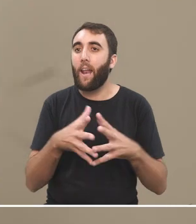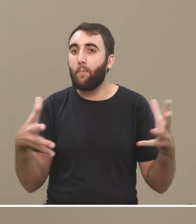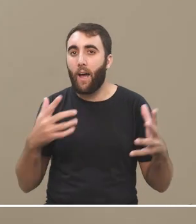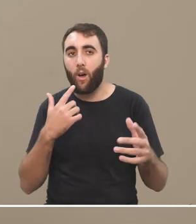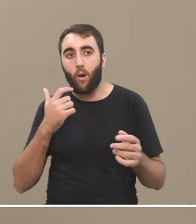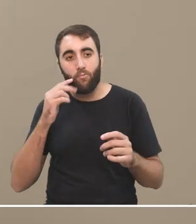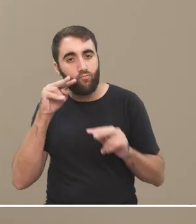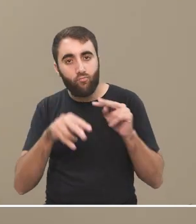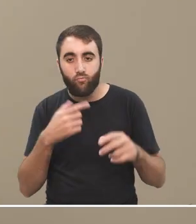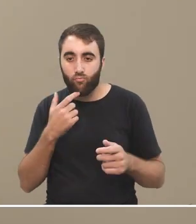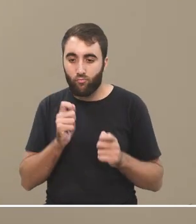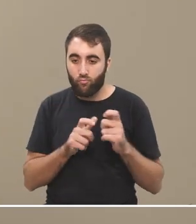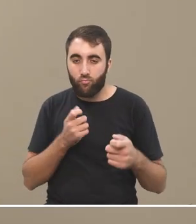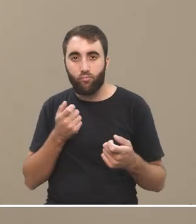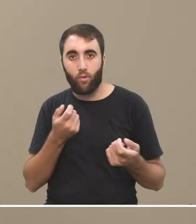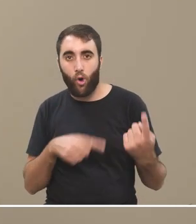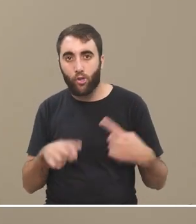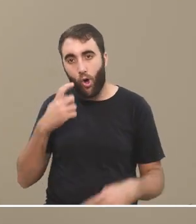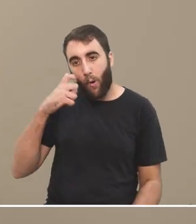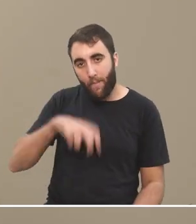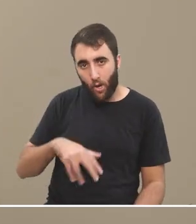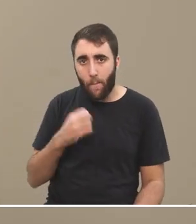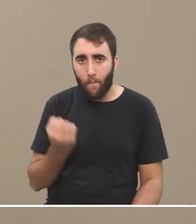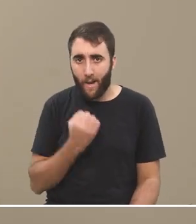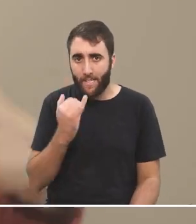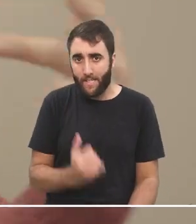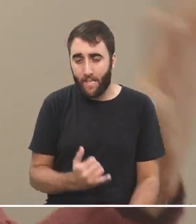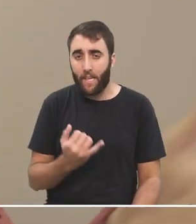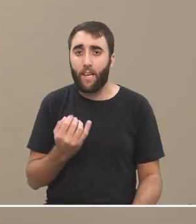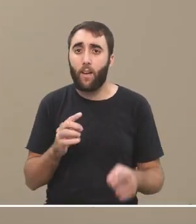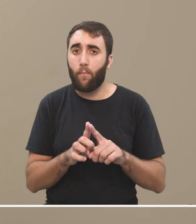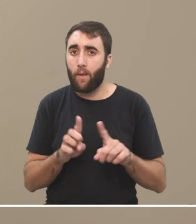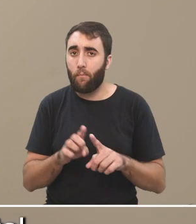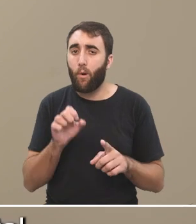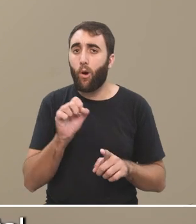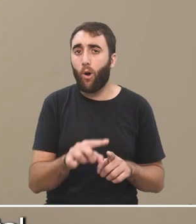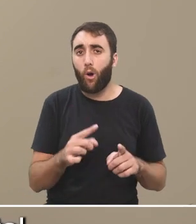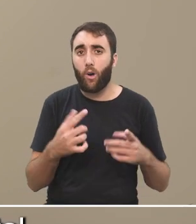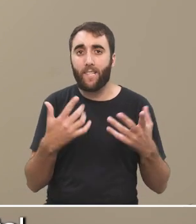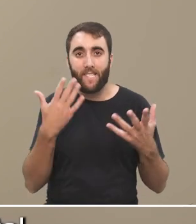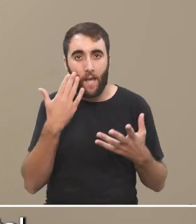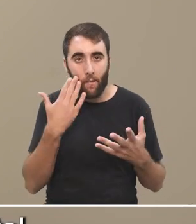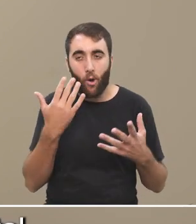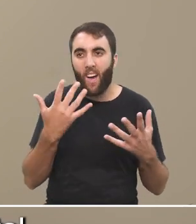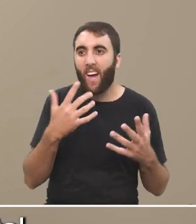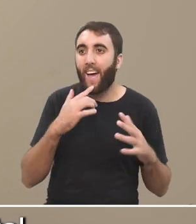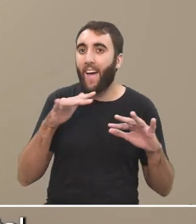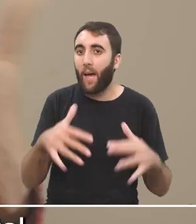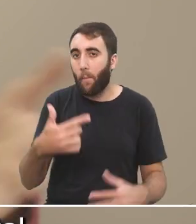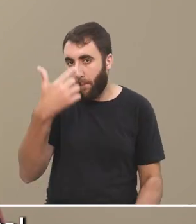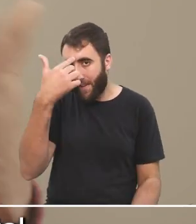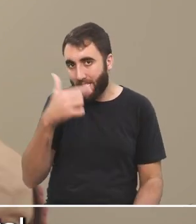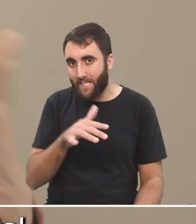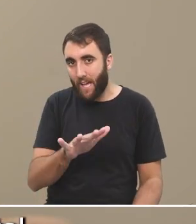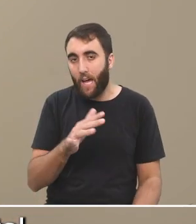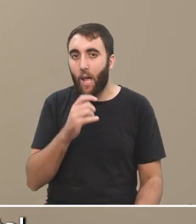tu opinión nos importa como dicen las empresas estamos muy interesados en tu opinión queremos saber lo que pensás esto del tema de